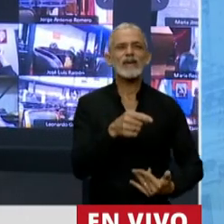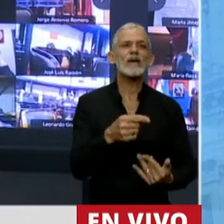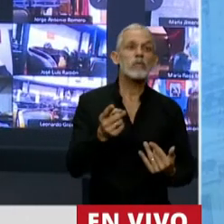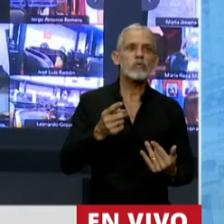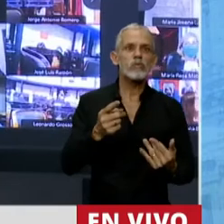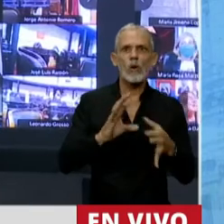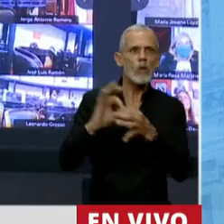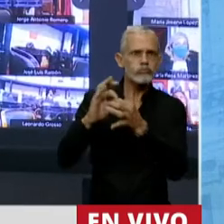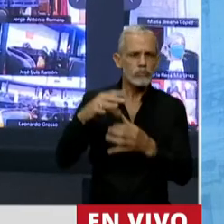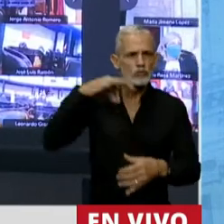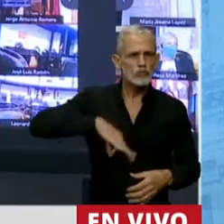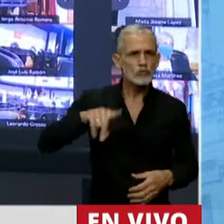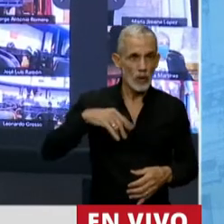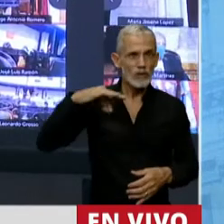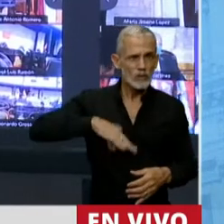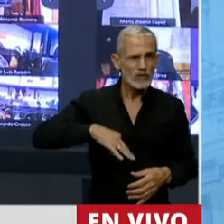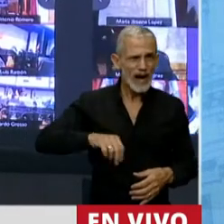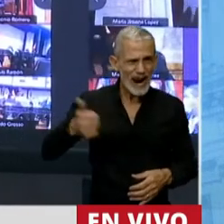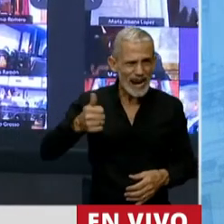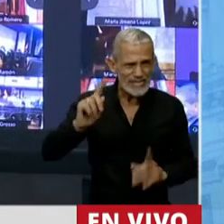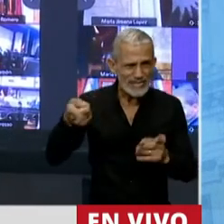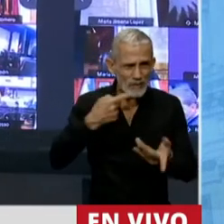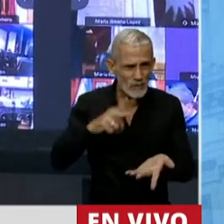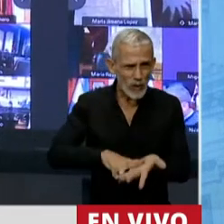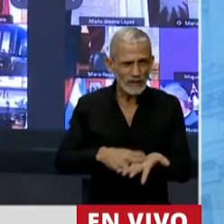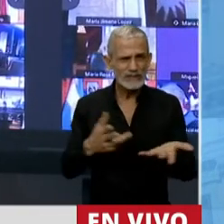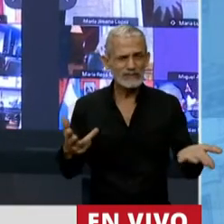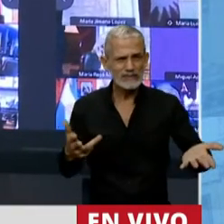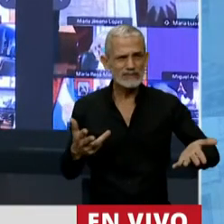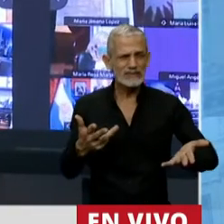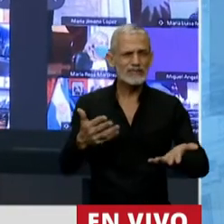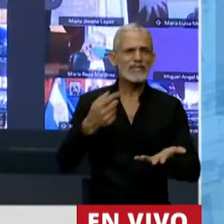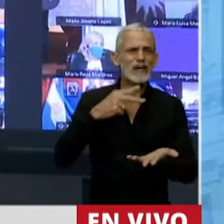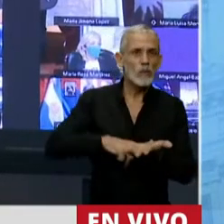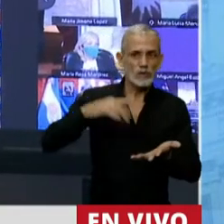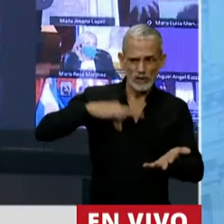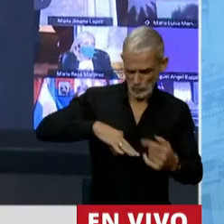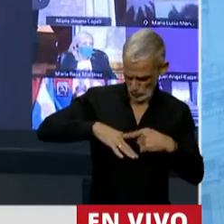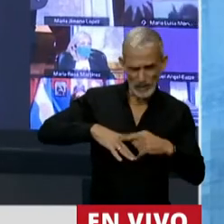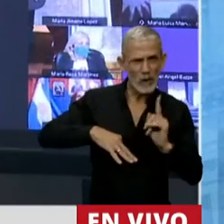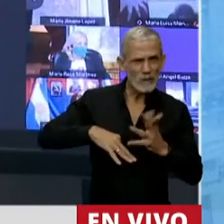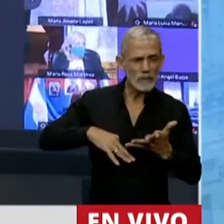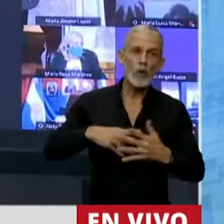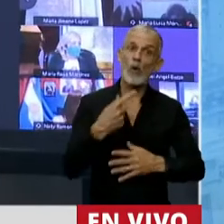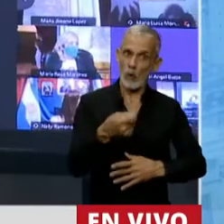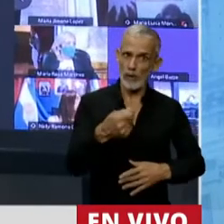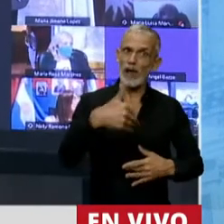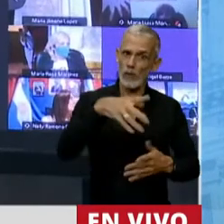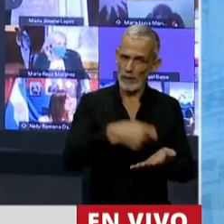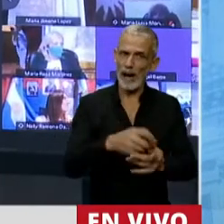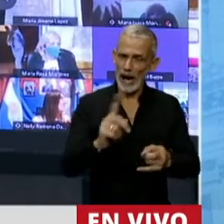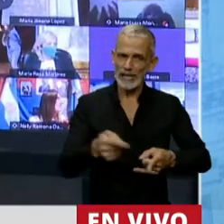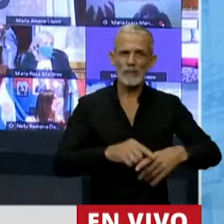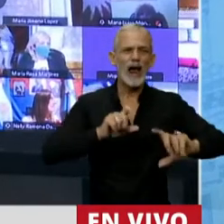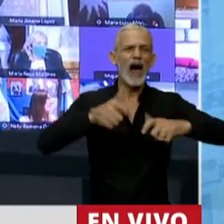relación de dependencia, que terminan pagando el impuesto a las ganancias, que termina siendo un impuesto al salario, como lo van a pagar los jubilados, ese